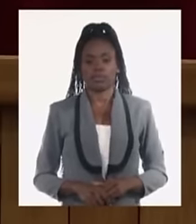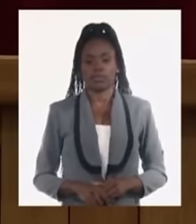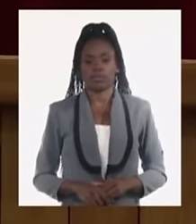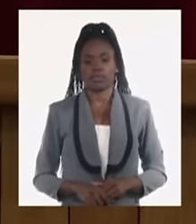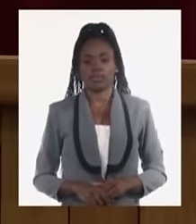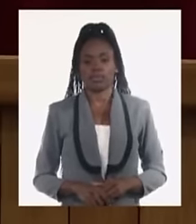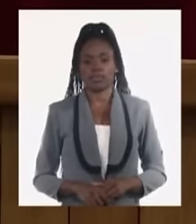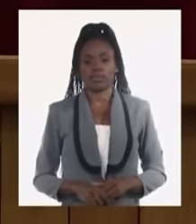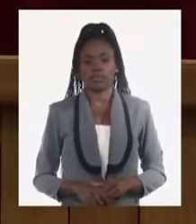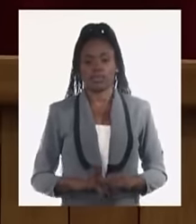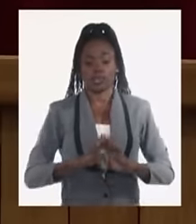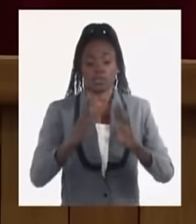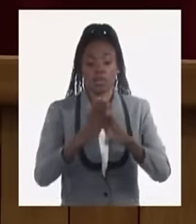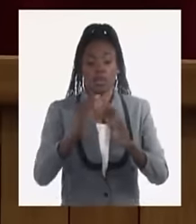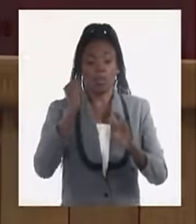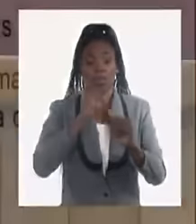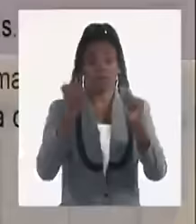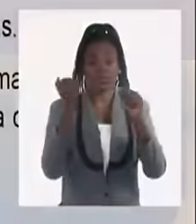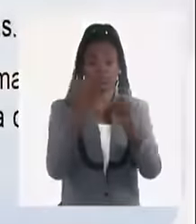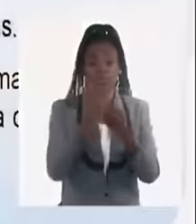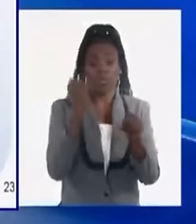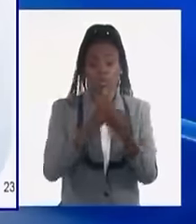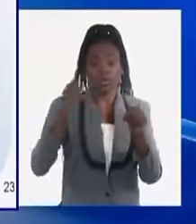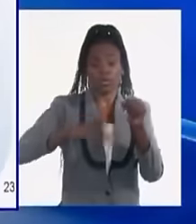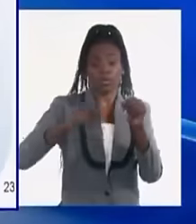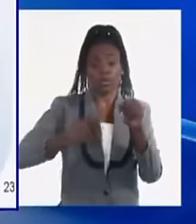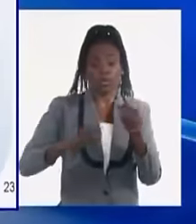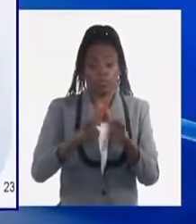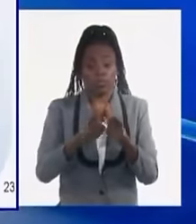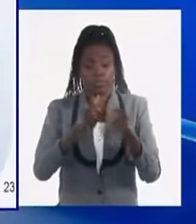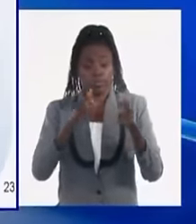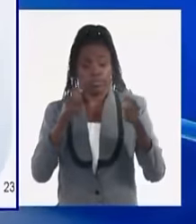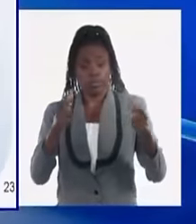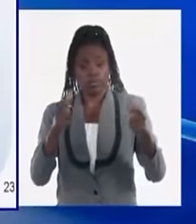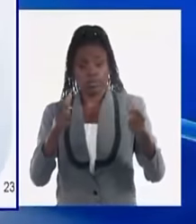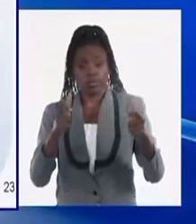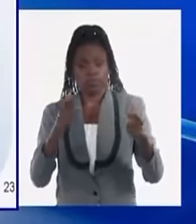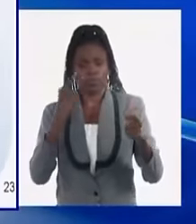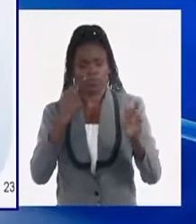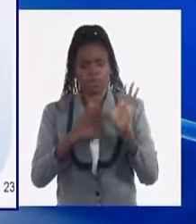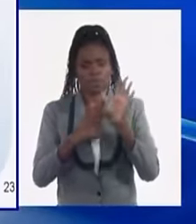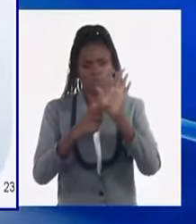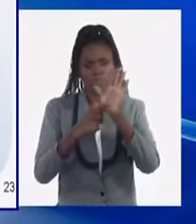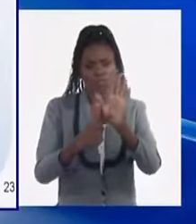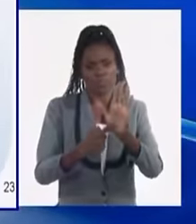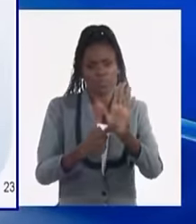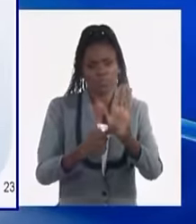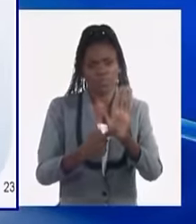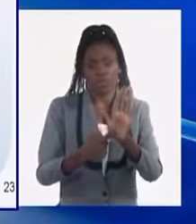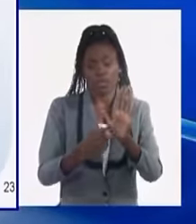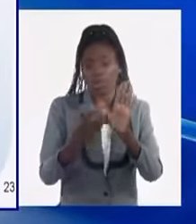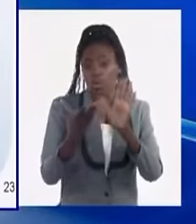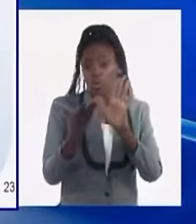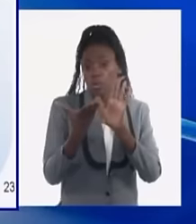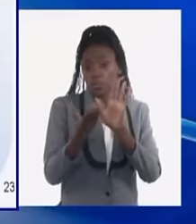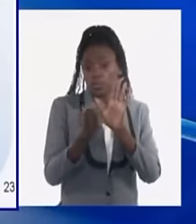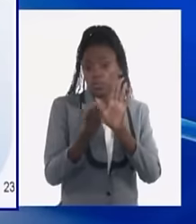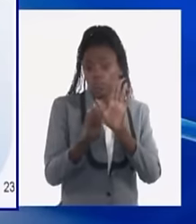Explotar todas las potencialidades que son muy grandes, identificadas en las tantas